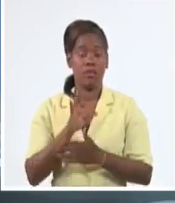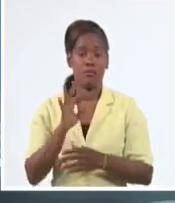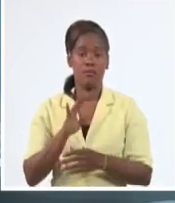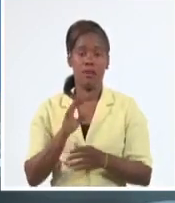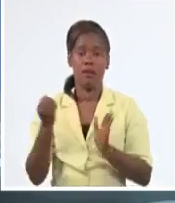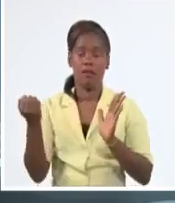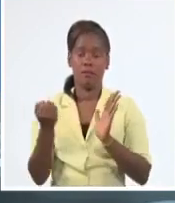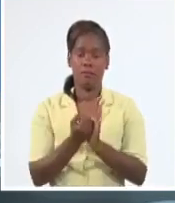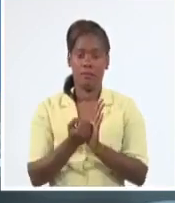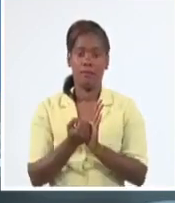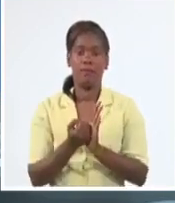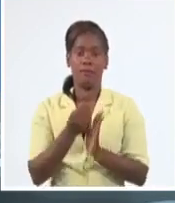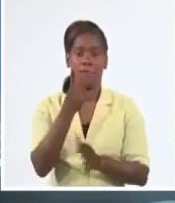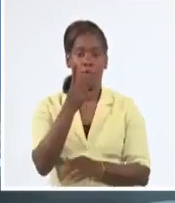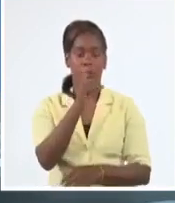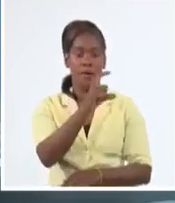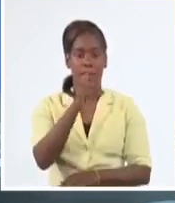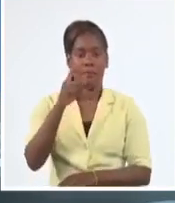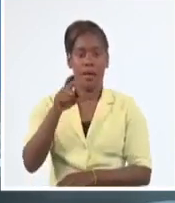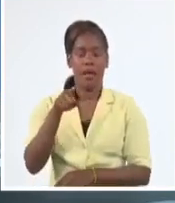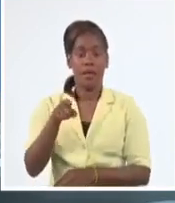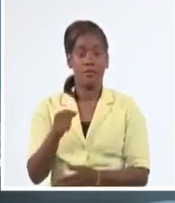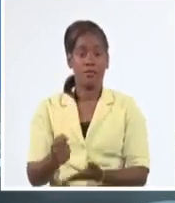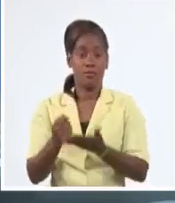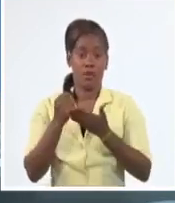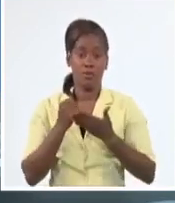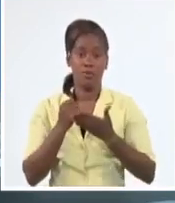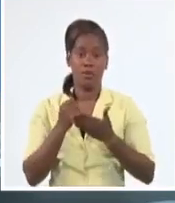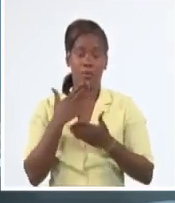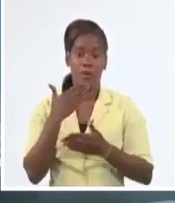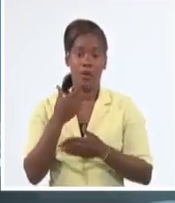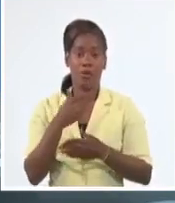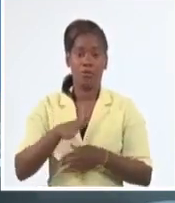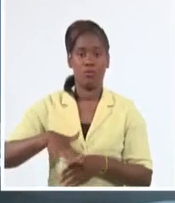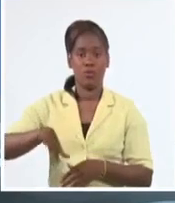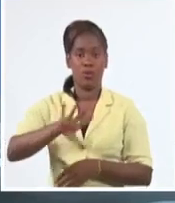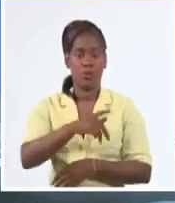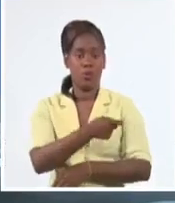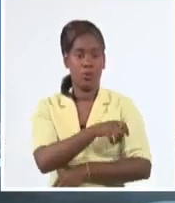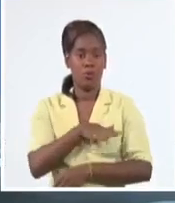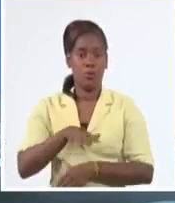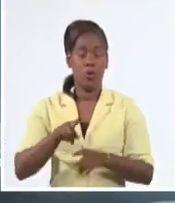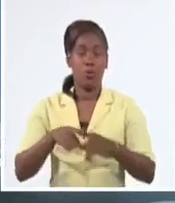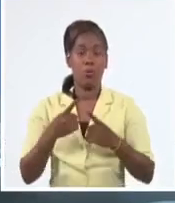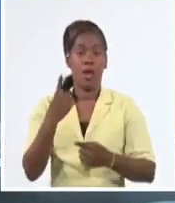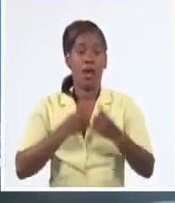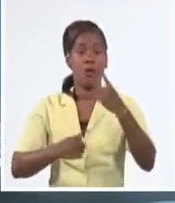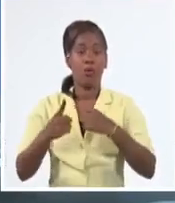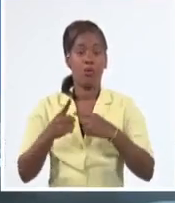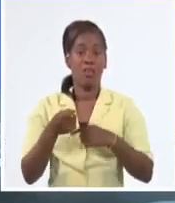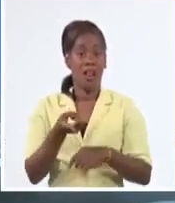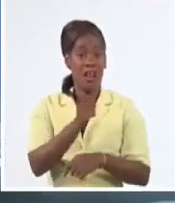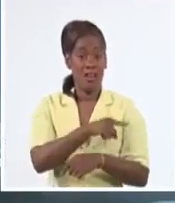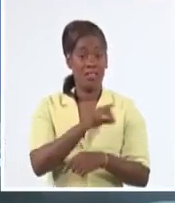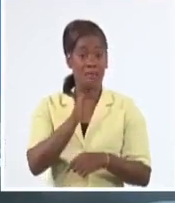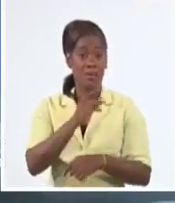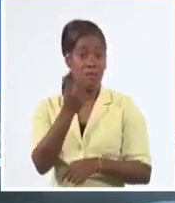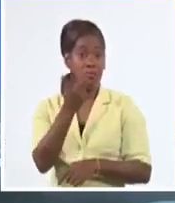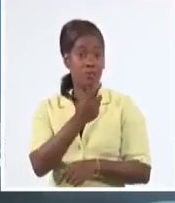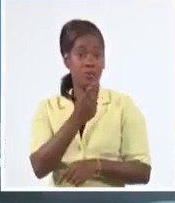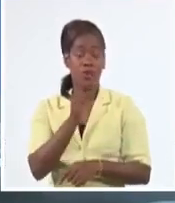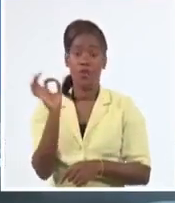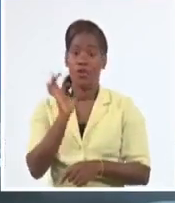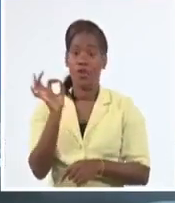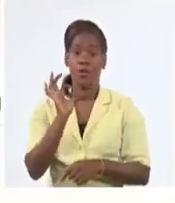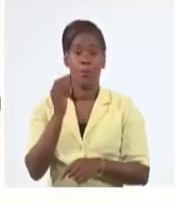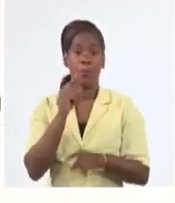tiomersal. Por tanto, es una buena noticia para las personas alérgicas al tiomersal porque ya van a tener disponible esa